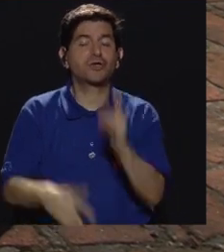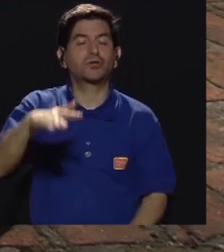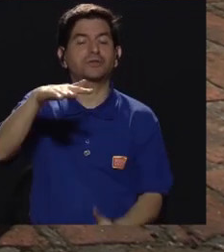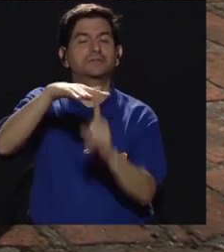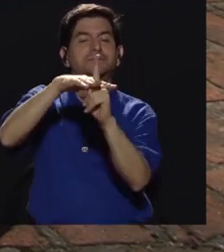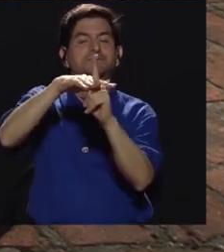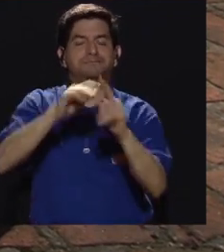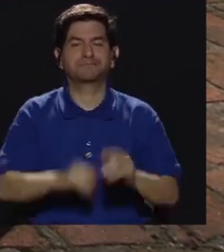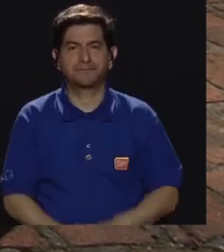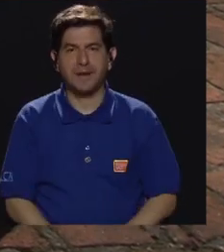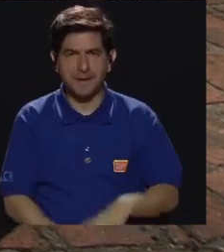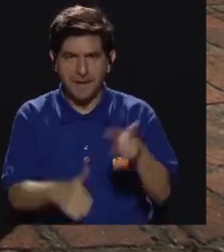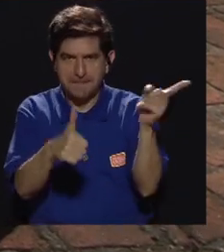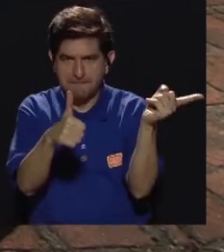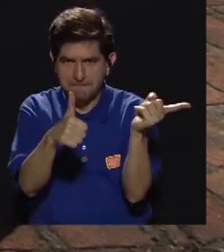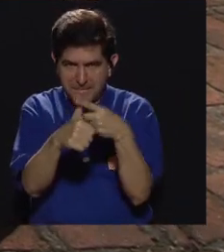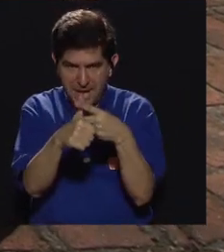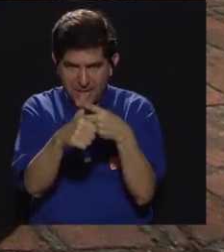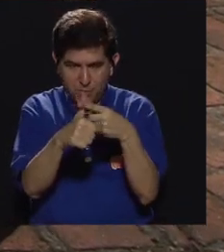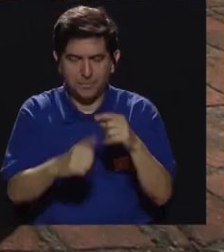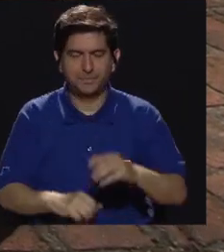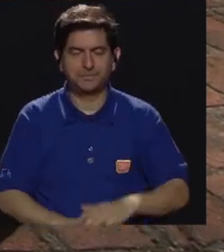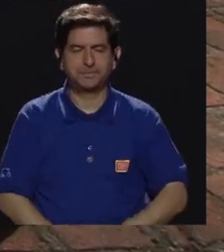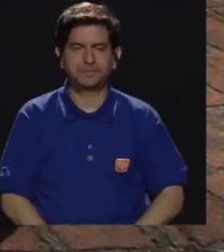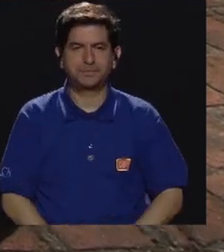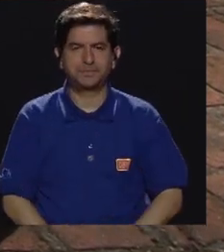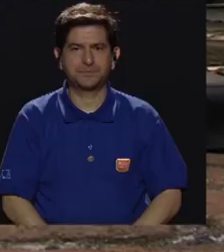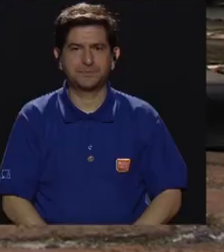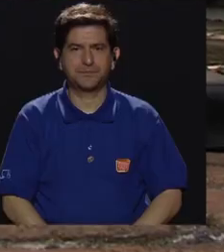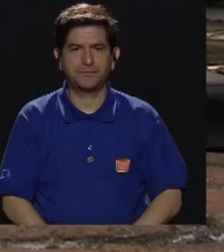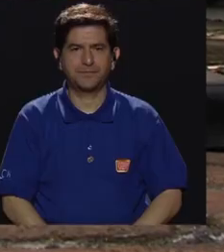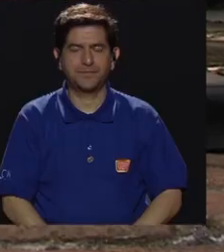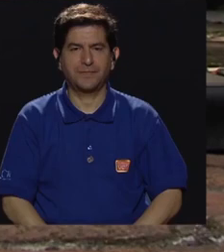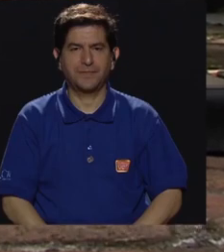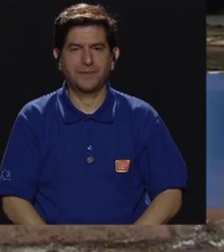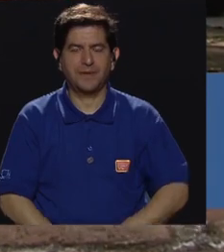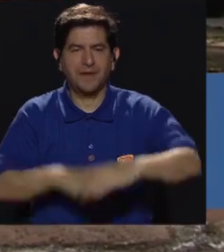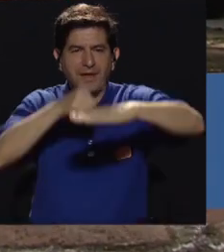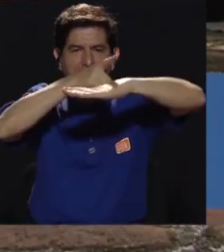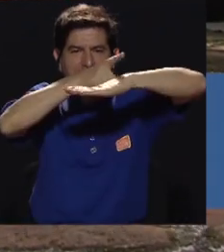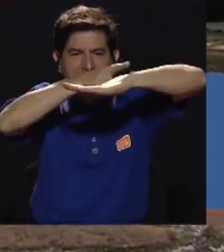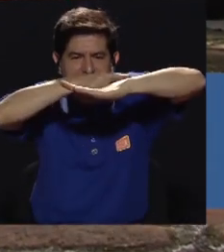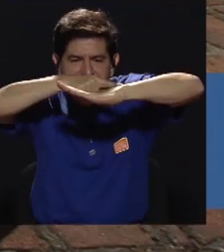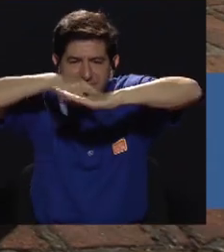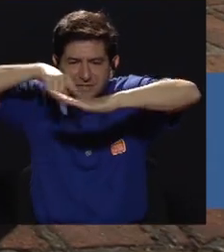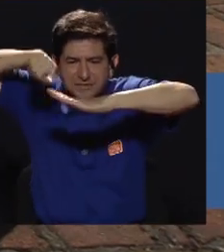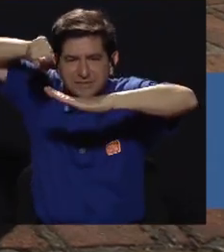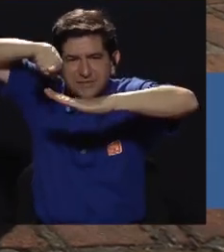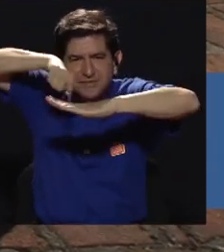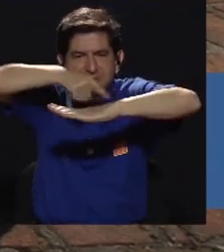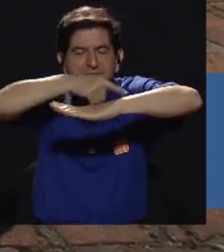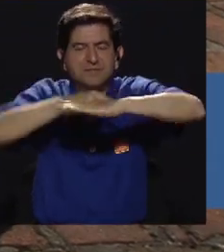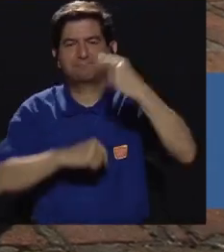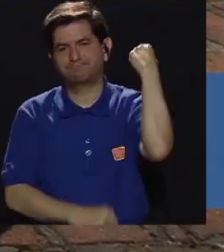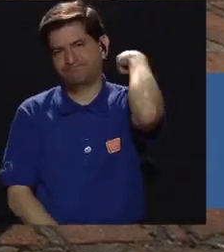El primer error es arquear la espalda, lo cual genera un gran